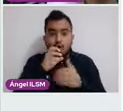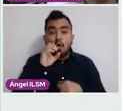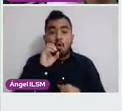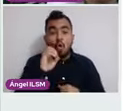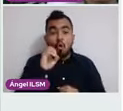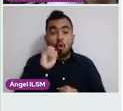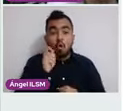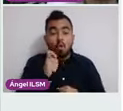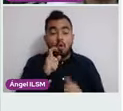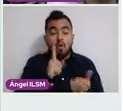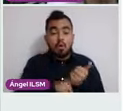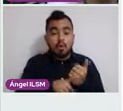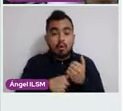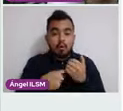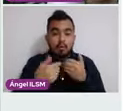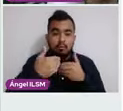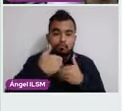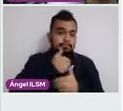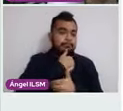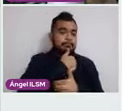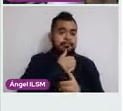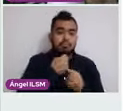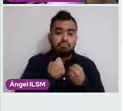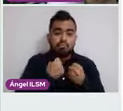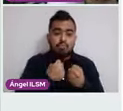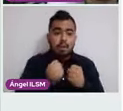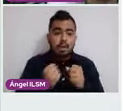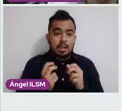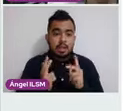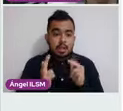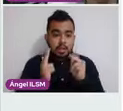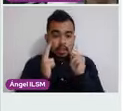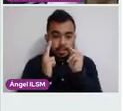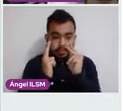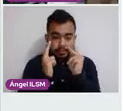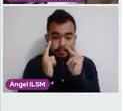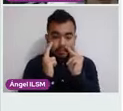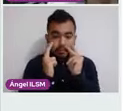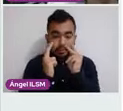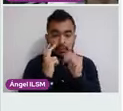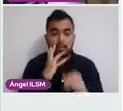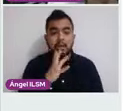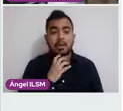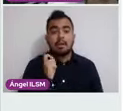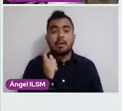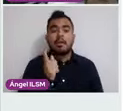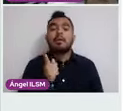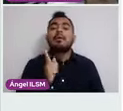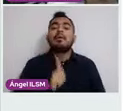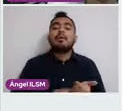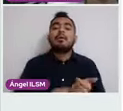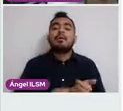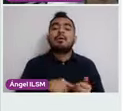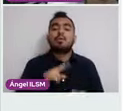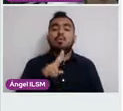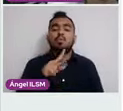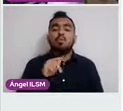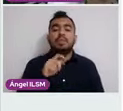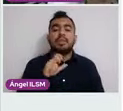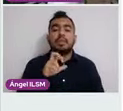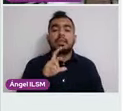de cervix invasor que invada paramétricos. Los ligamentos que sostienen al útero. Siguiente.